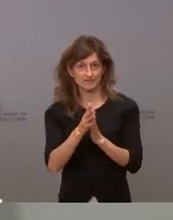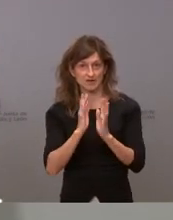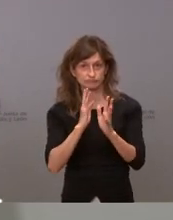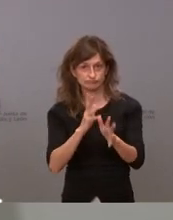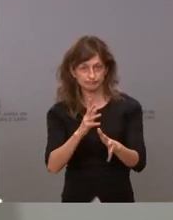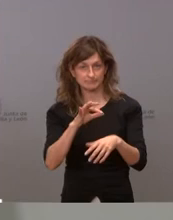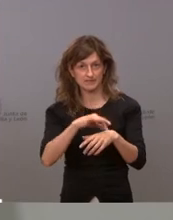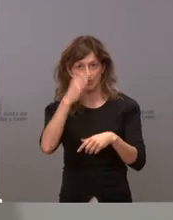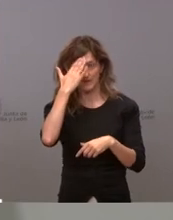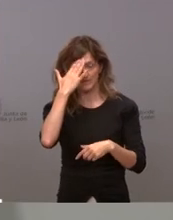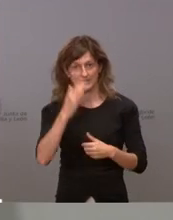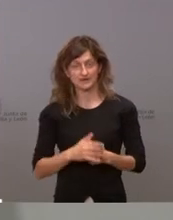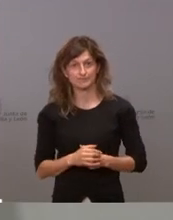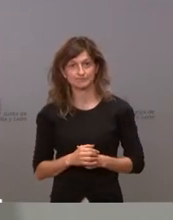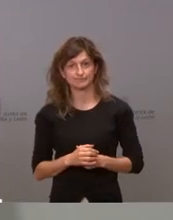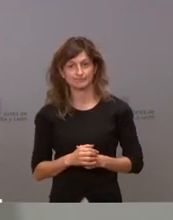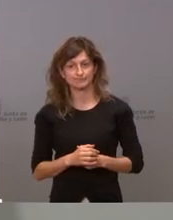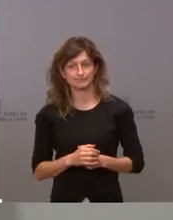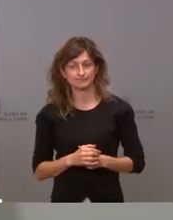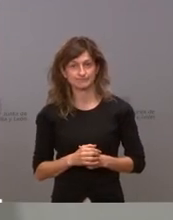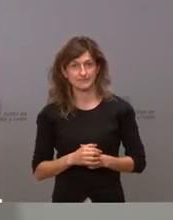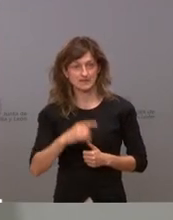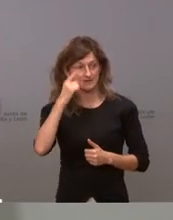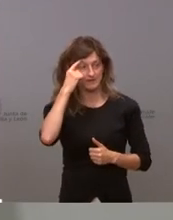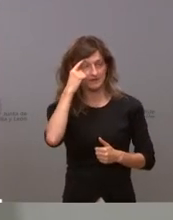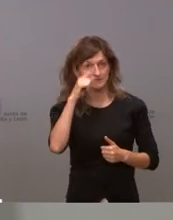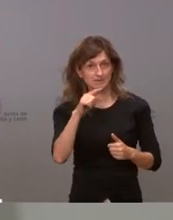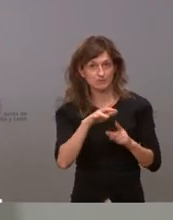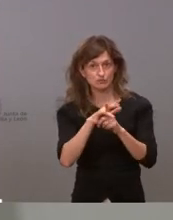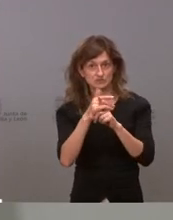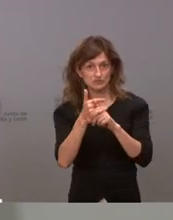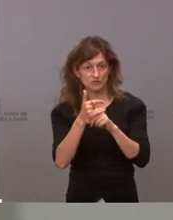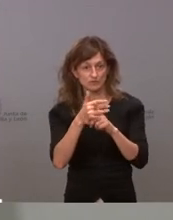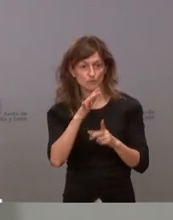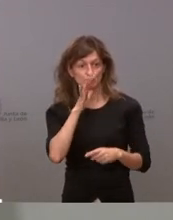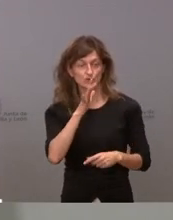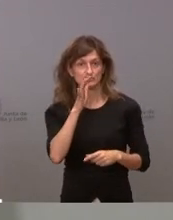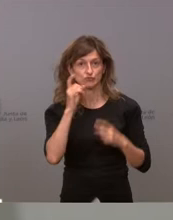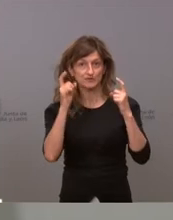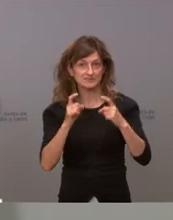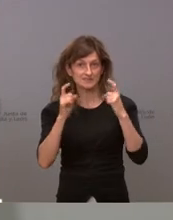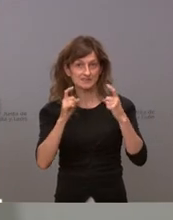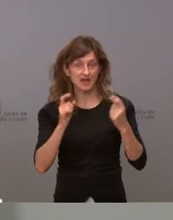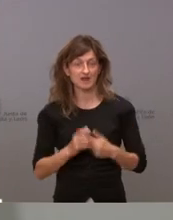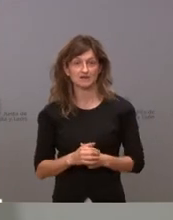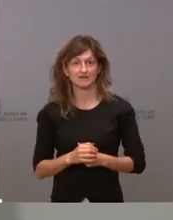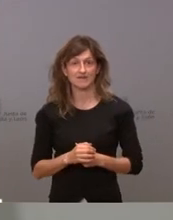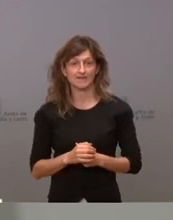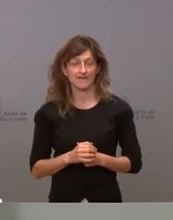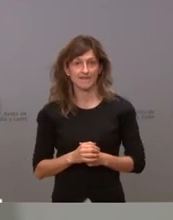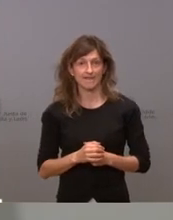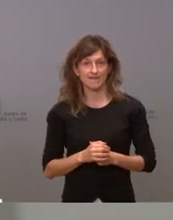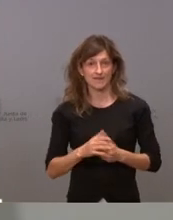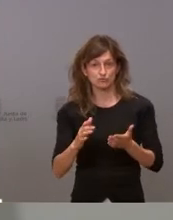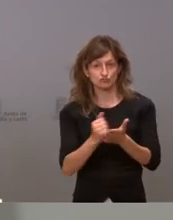en los centros somos conscientes de esta situación por eso también vamos a intentar eliminar toda la carga